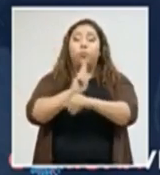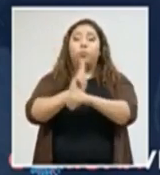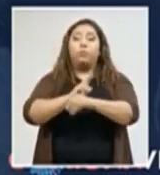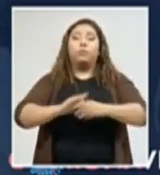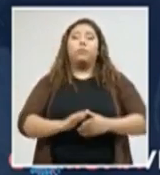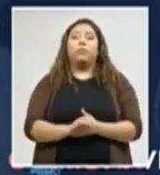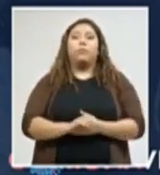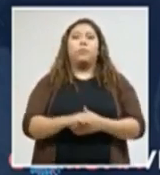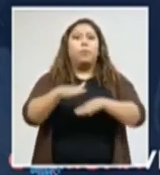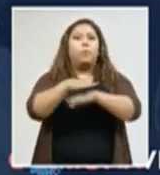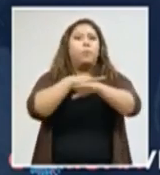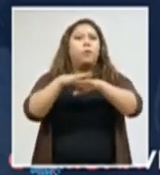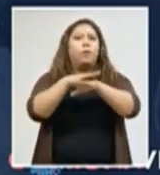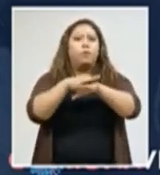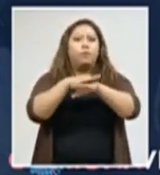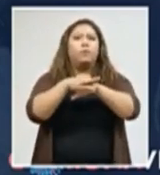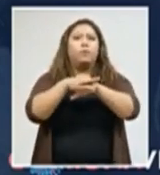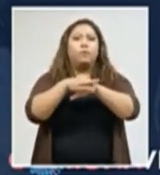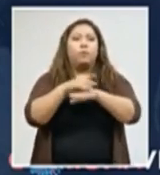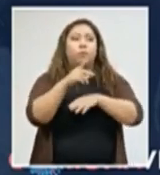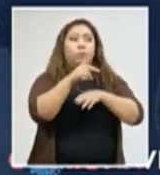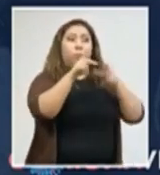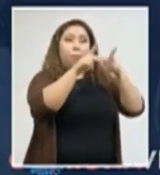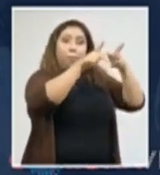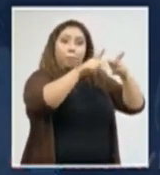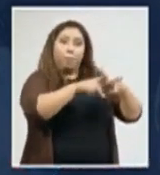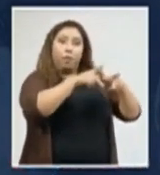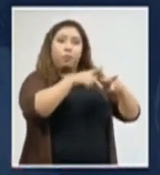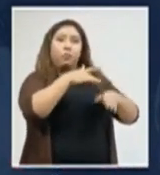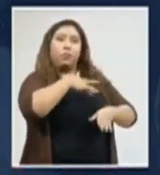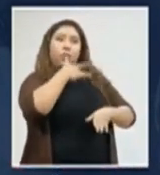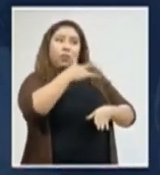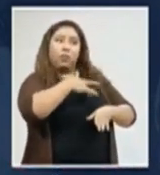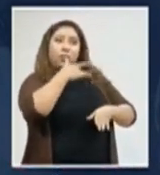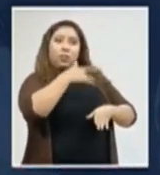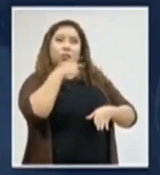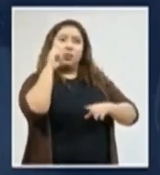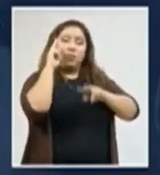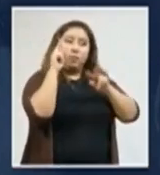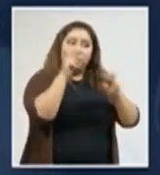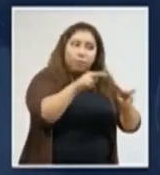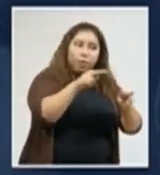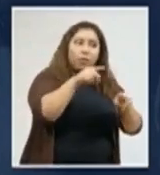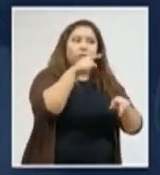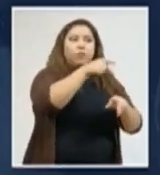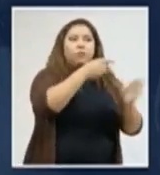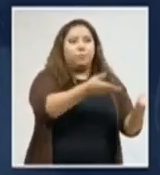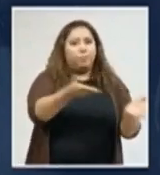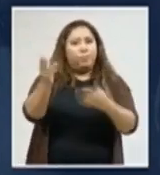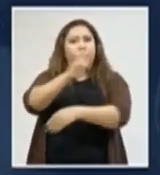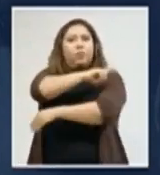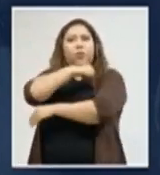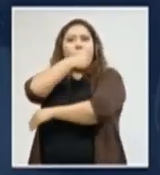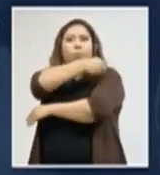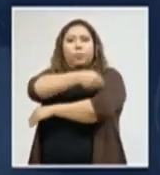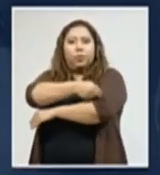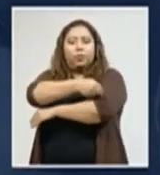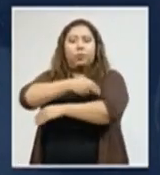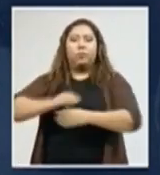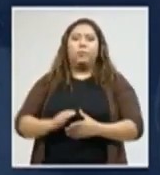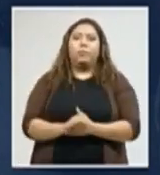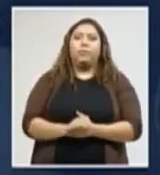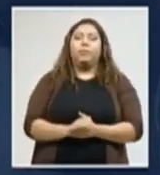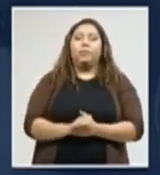monitoreando los síntomas de las personas que están alrededor para poder llevarlas a ellas en el momento adecuado a una unidad de salud,